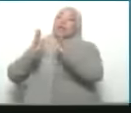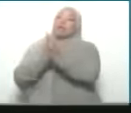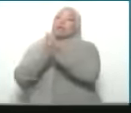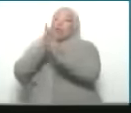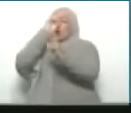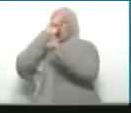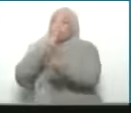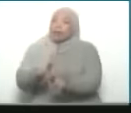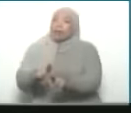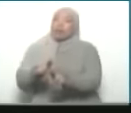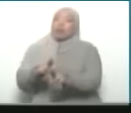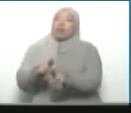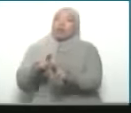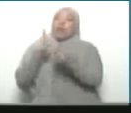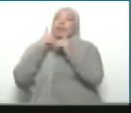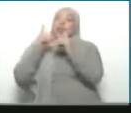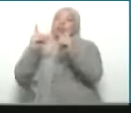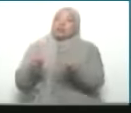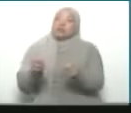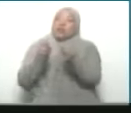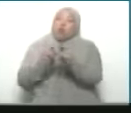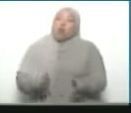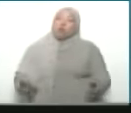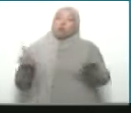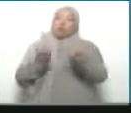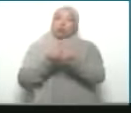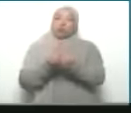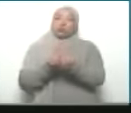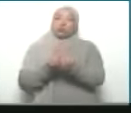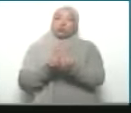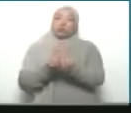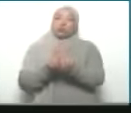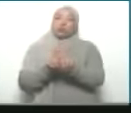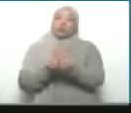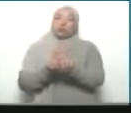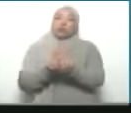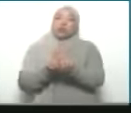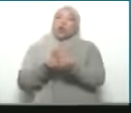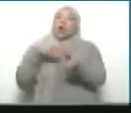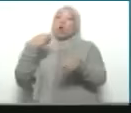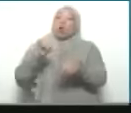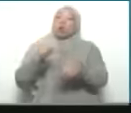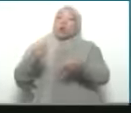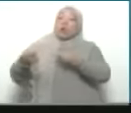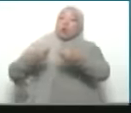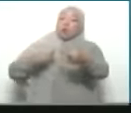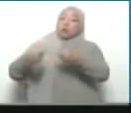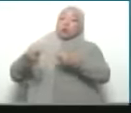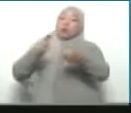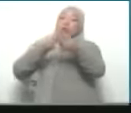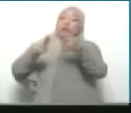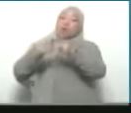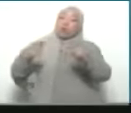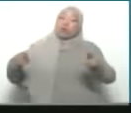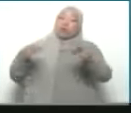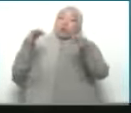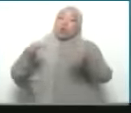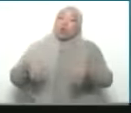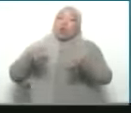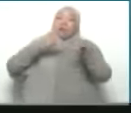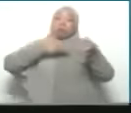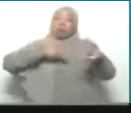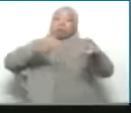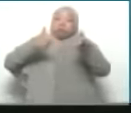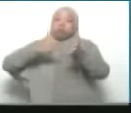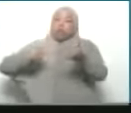se respeten las decisiones de Naciones Unidas, a que se establezca una negociación de paz, un cese al fuego,